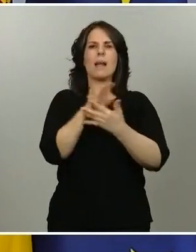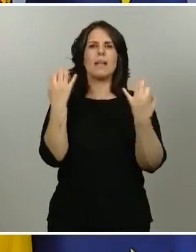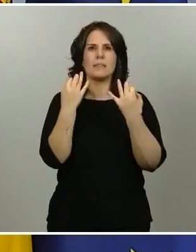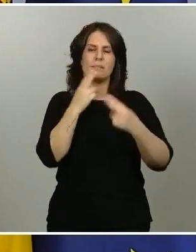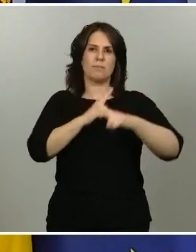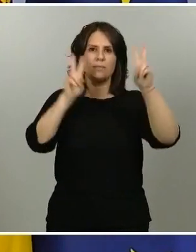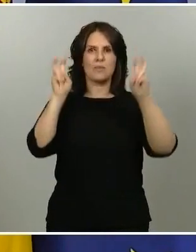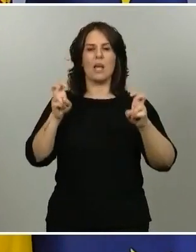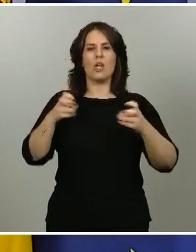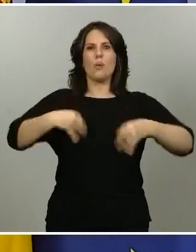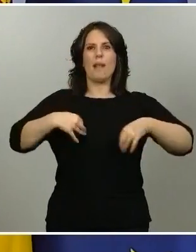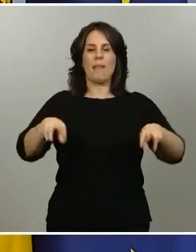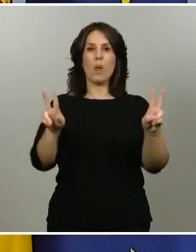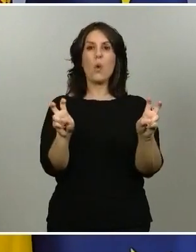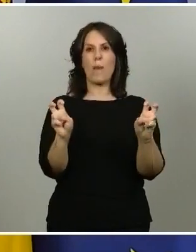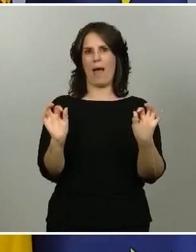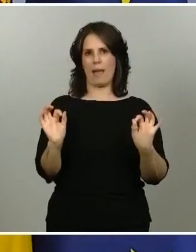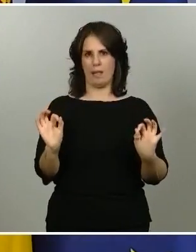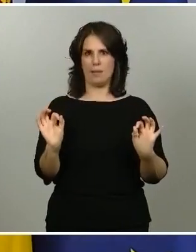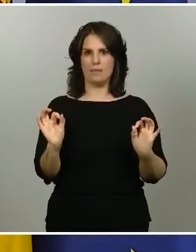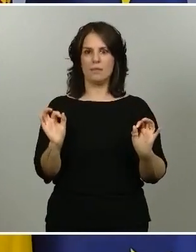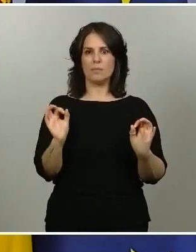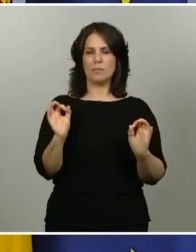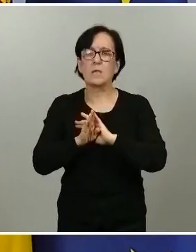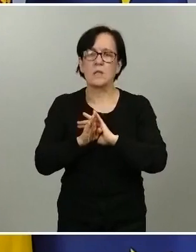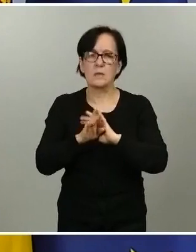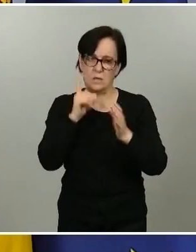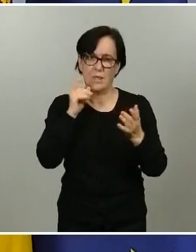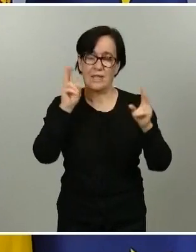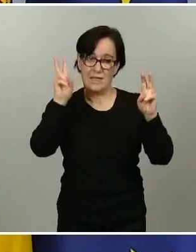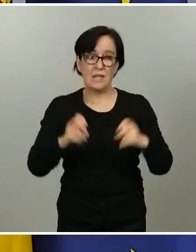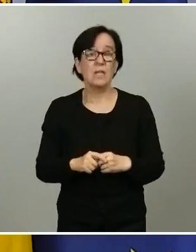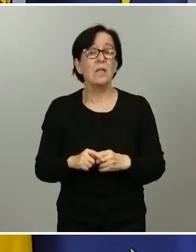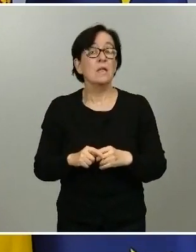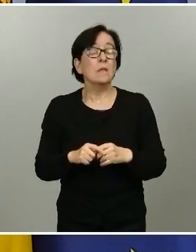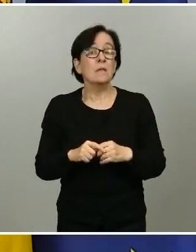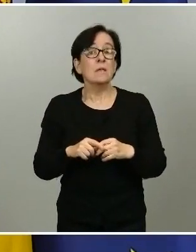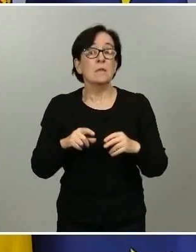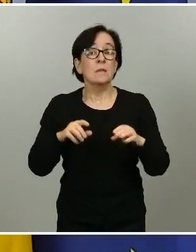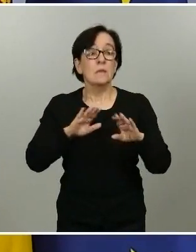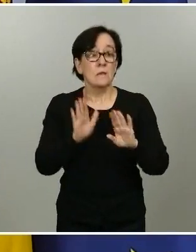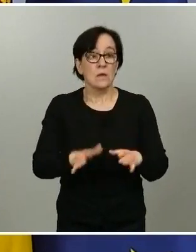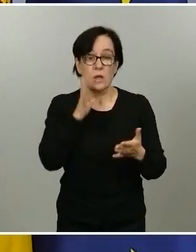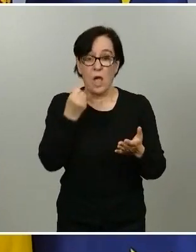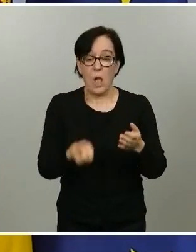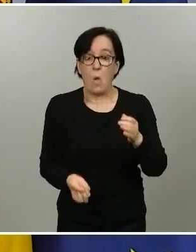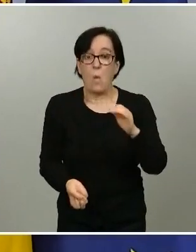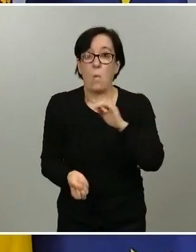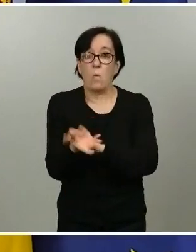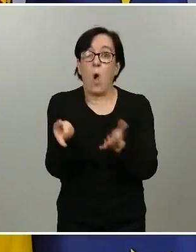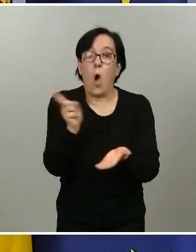aprender a trabajar de una forma distinta, aprender a relacionarnos de una forma distinta. Pues, evidentemente, si hay un rebrote, pues habrá que